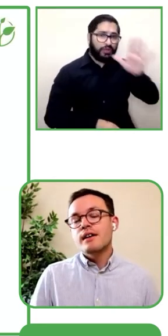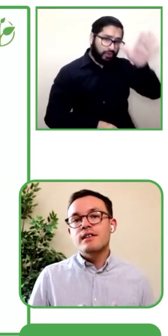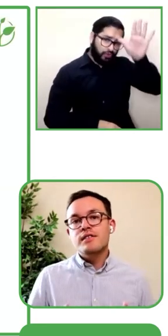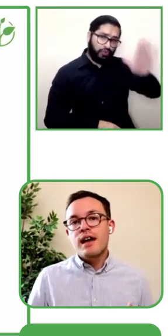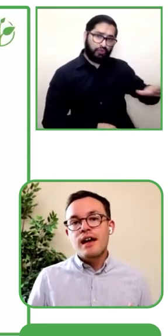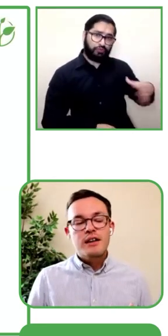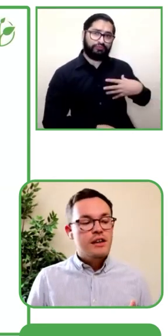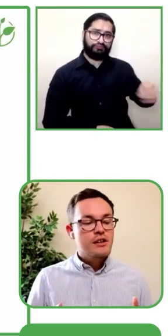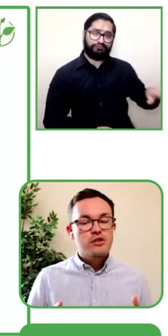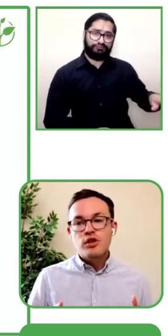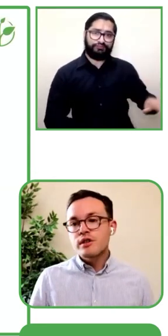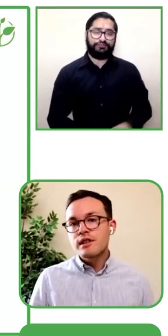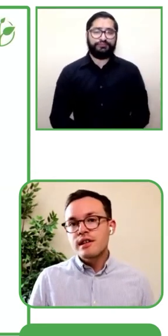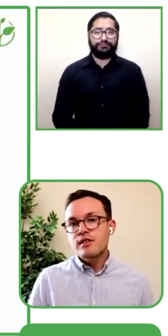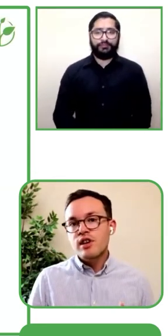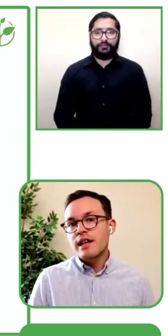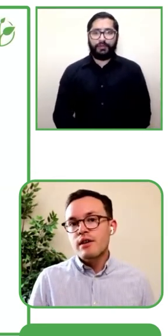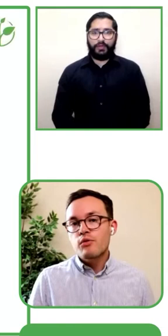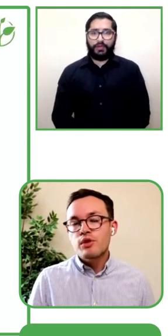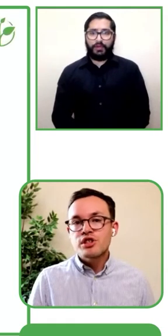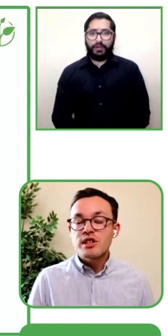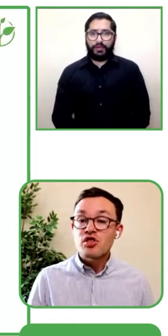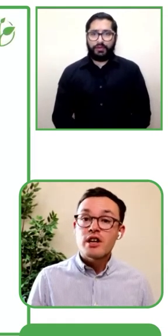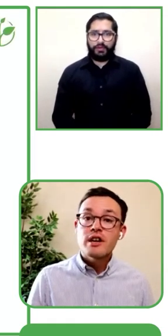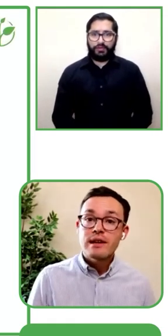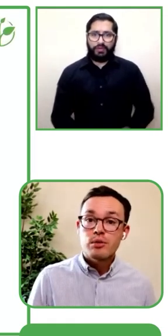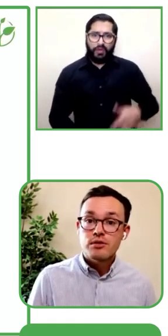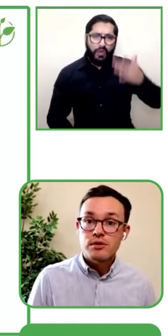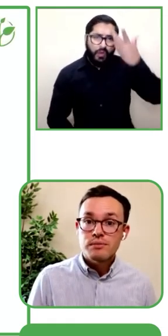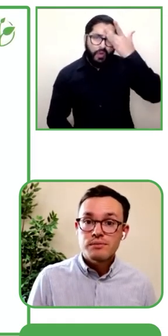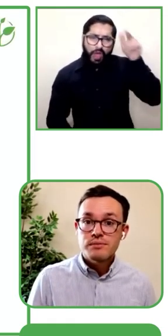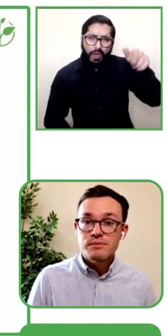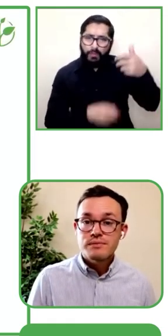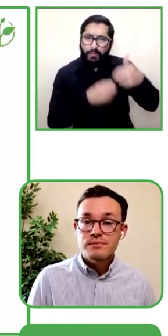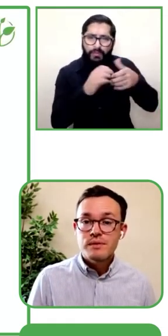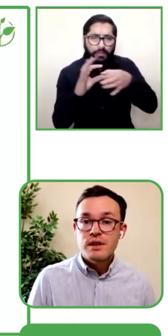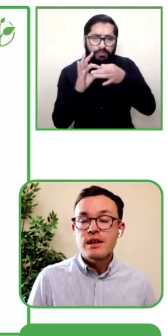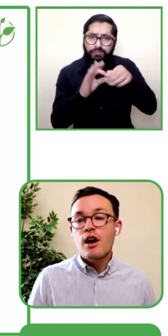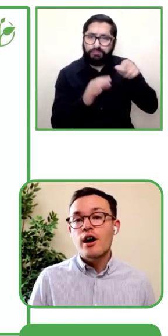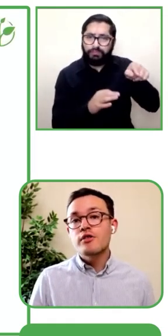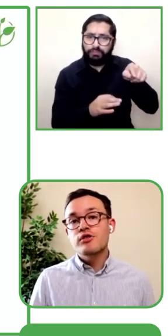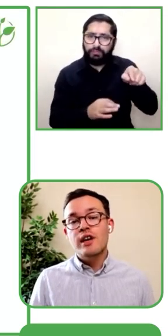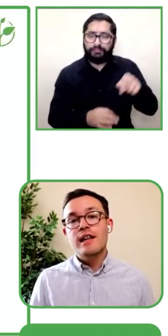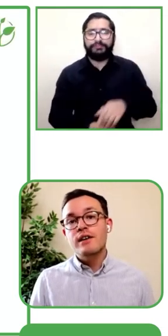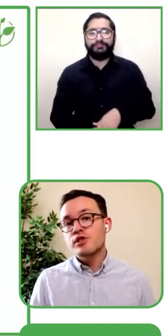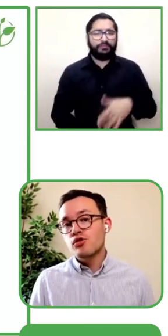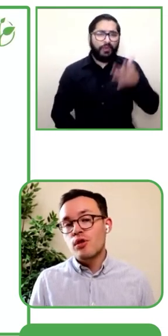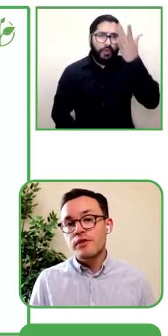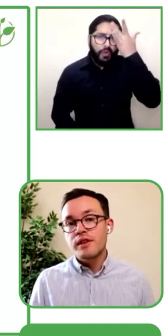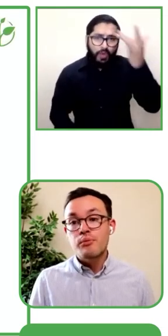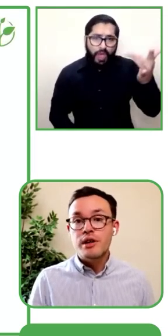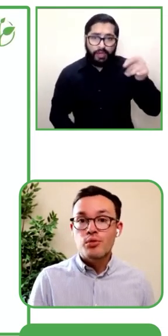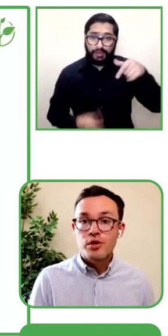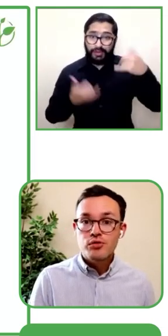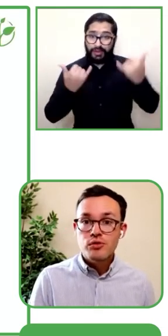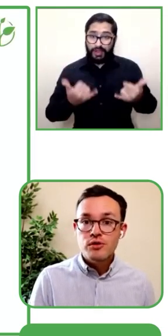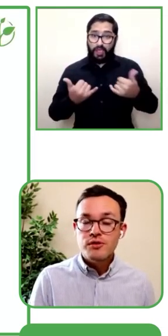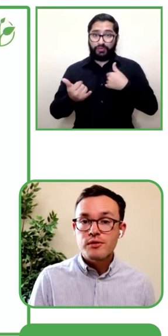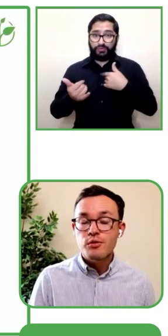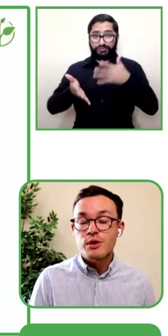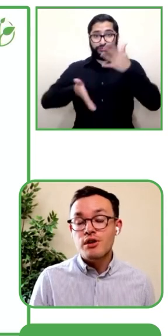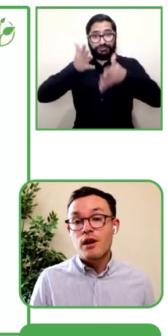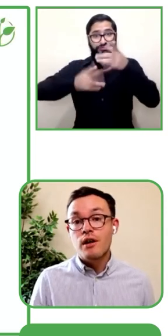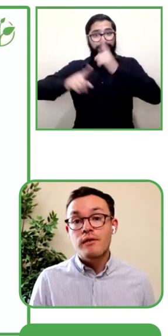Y la razón de esto es porque actualmente la lengua de señas no está disponible para